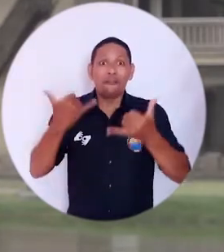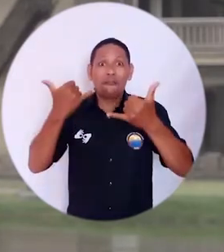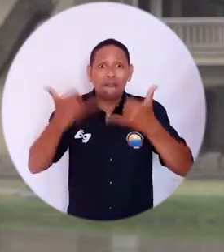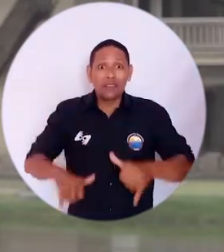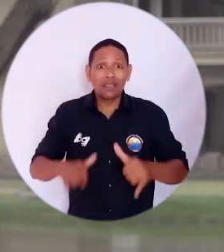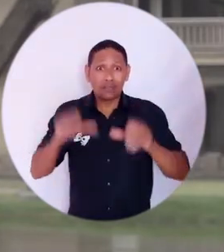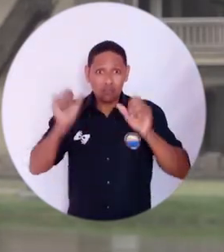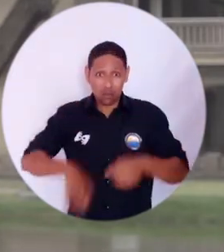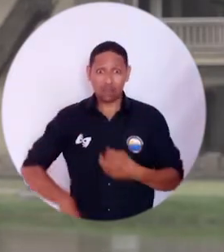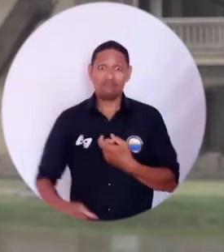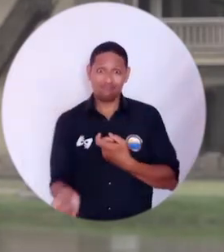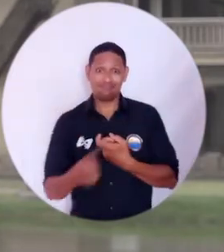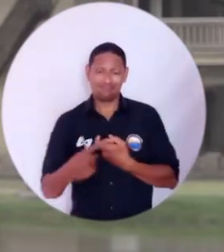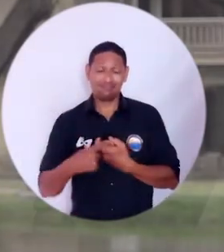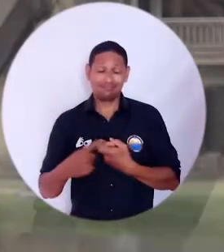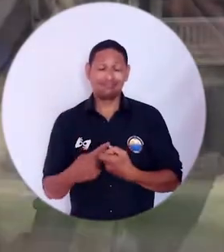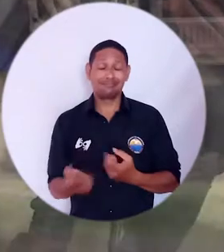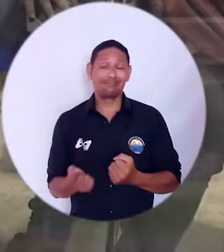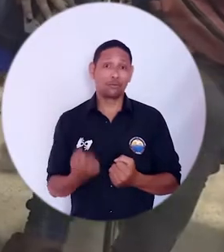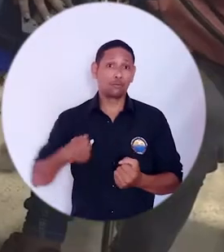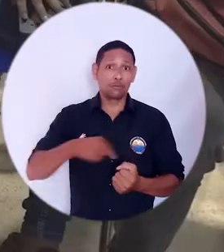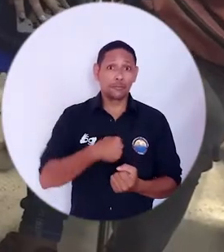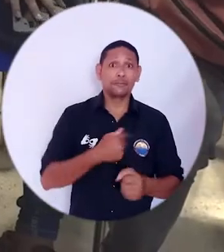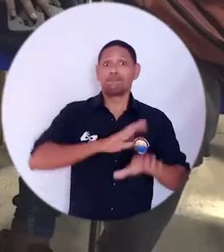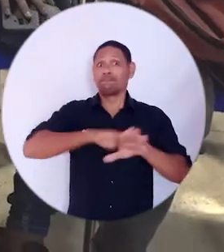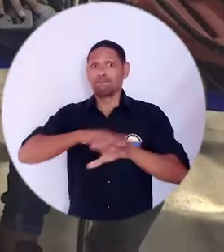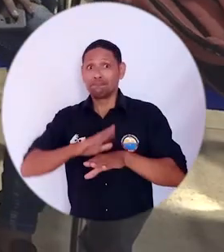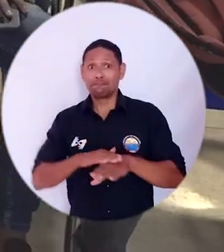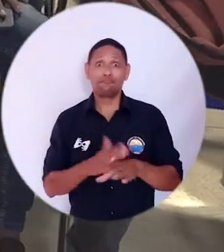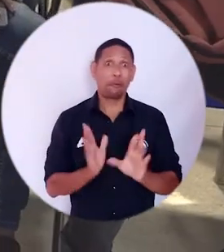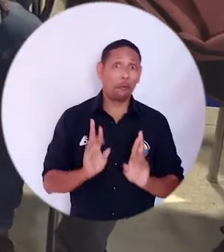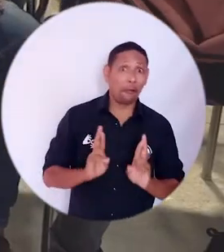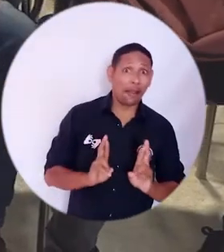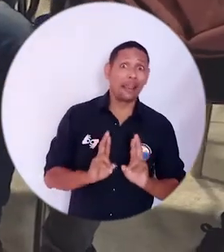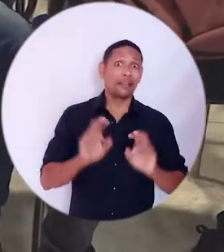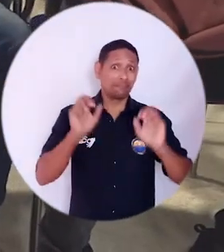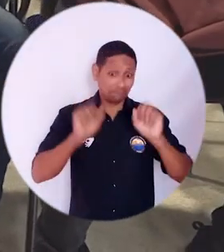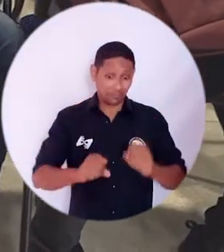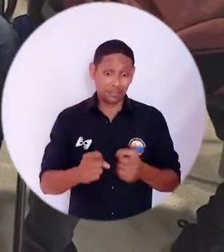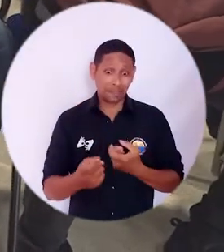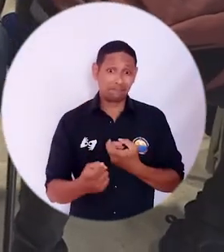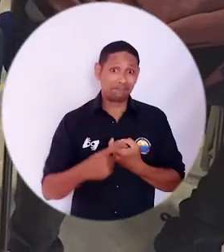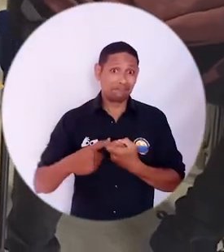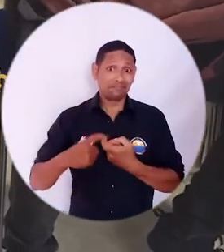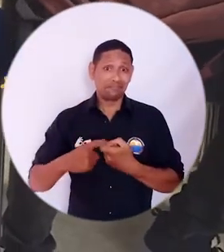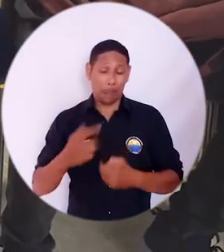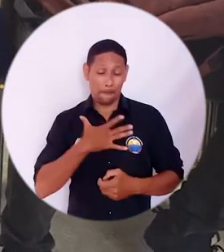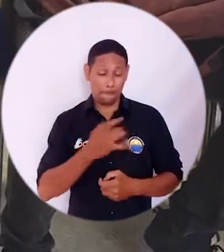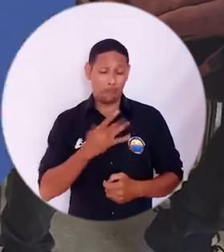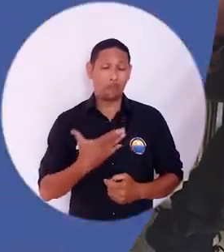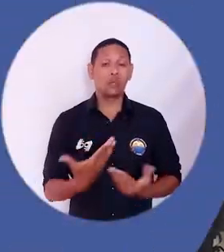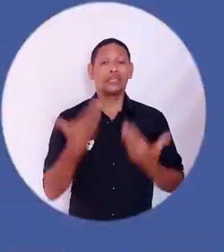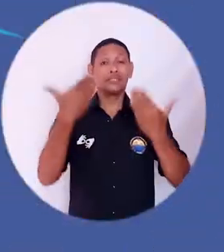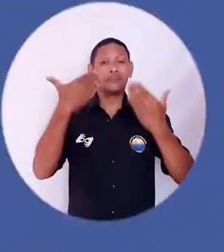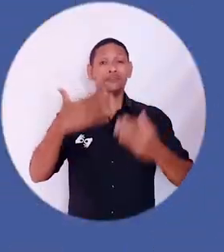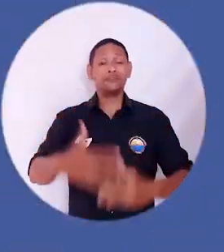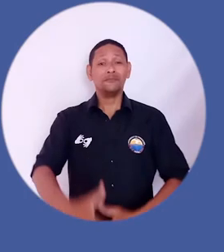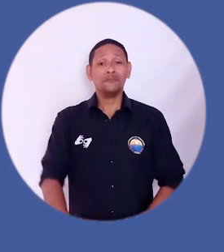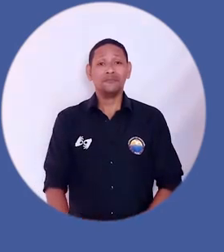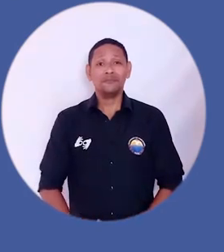todos pueden hacer parte de ésta. Esperamos de que hagan parte y no se pierdan esta oportunidad.